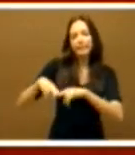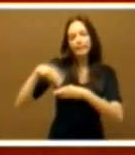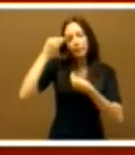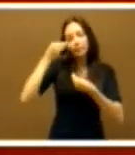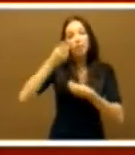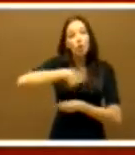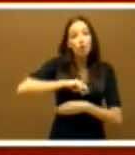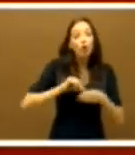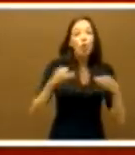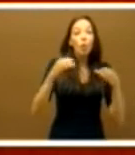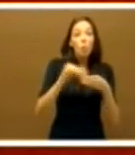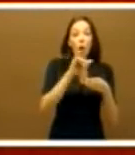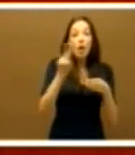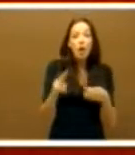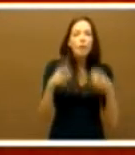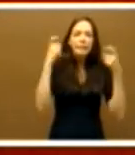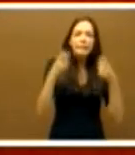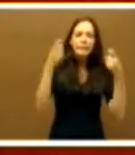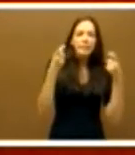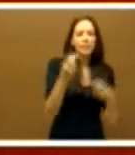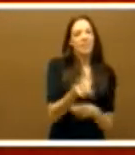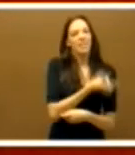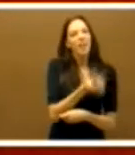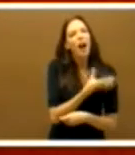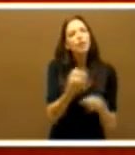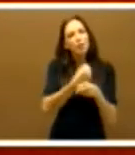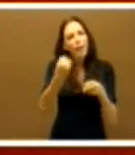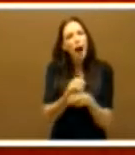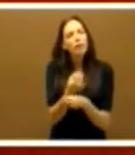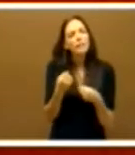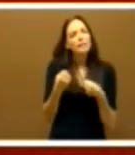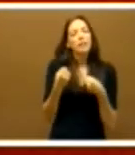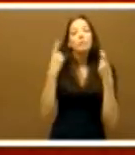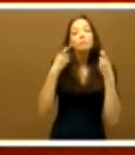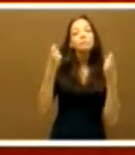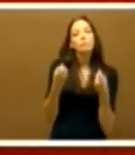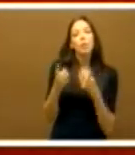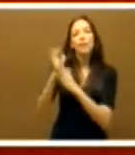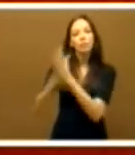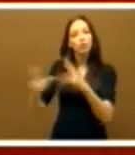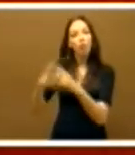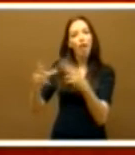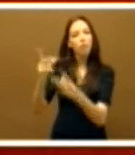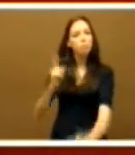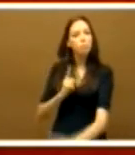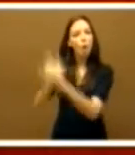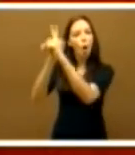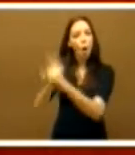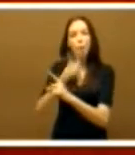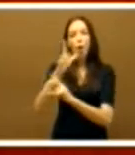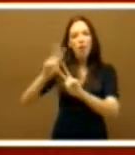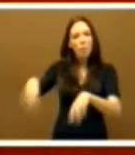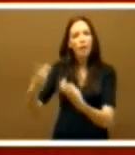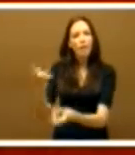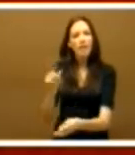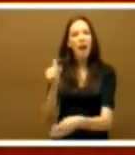luchado intensamente en la calle con los sindicatos, con los trabajadores, contra los recortes sociales, contra una reforma fiscal regresiva que